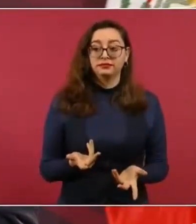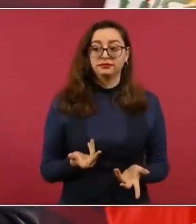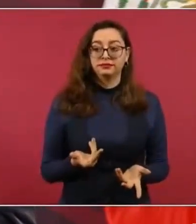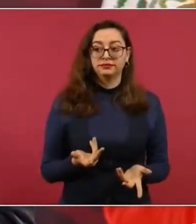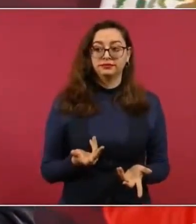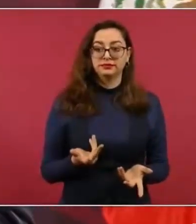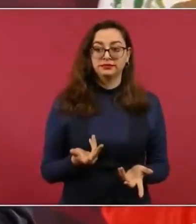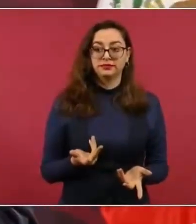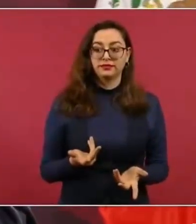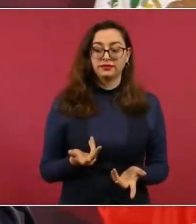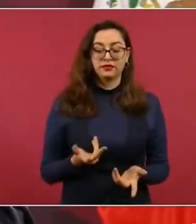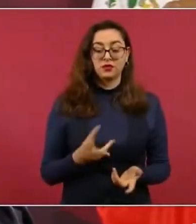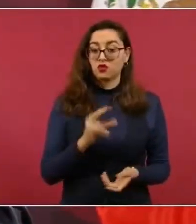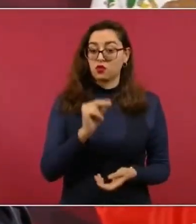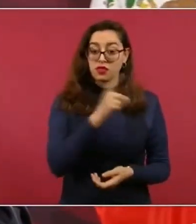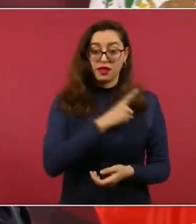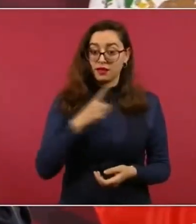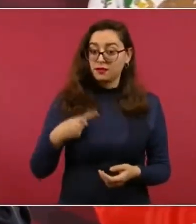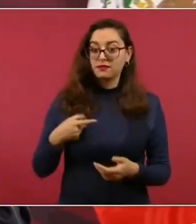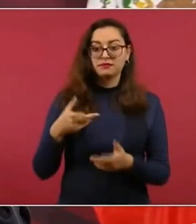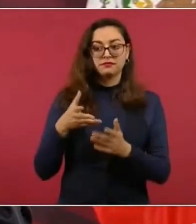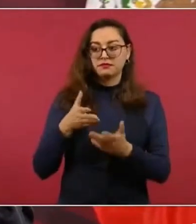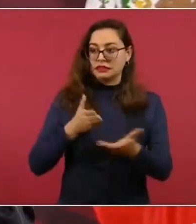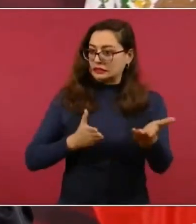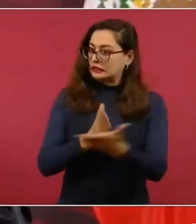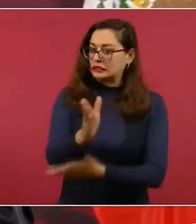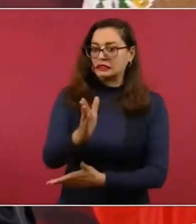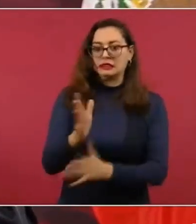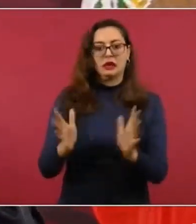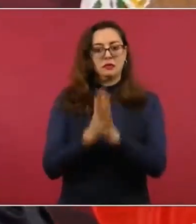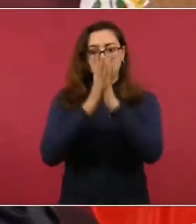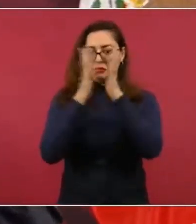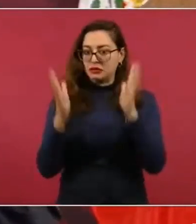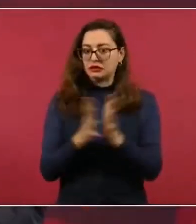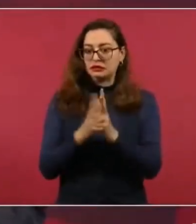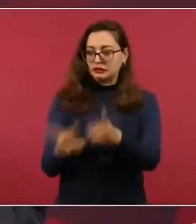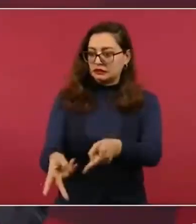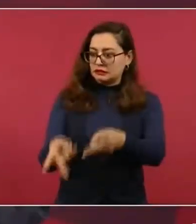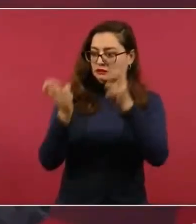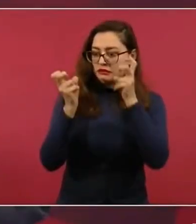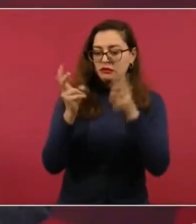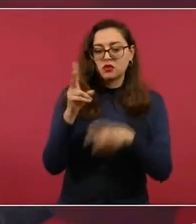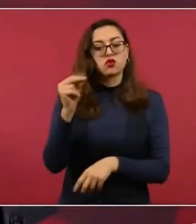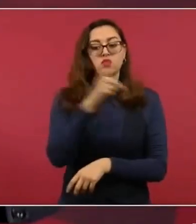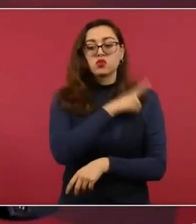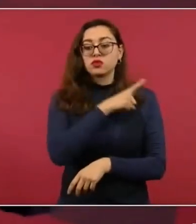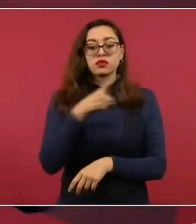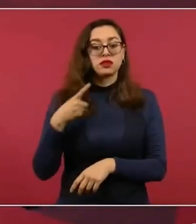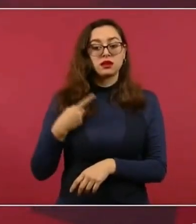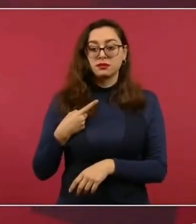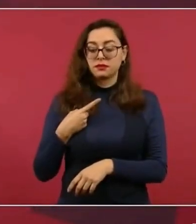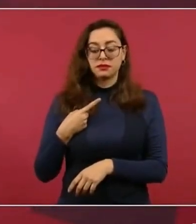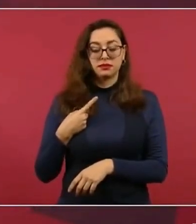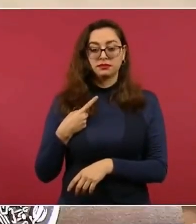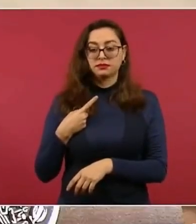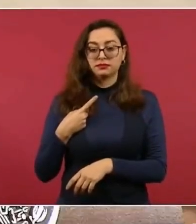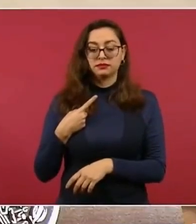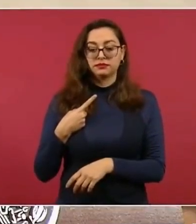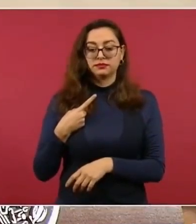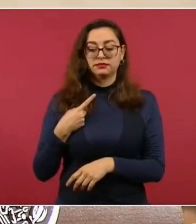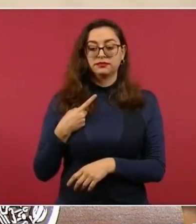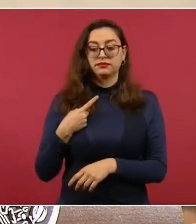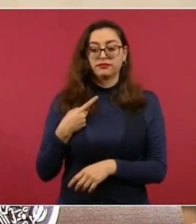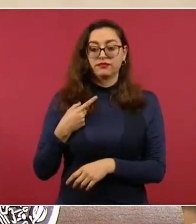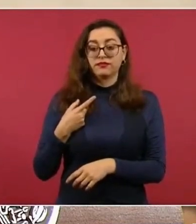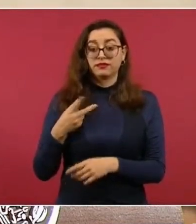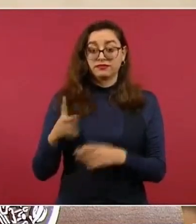que no ayuden en eso, para que de esa forma no vuelva